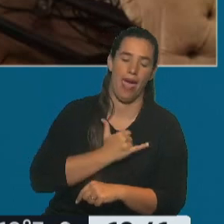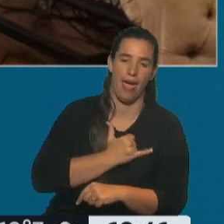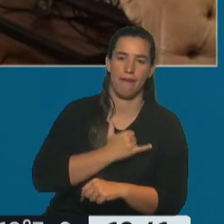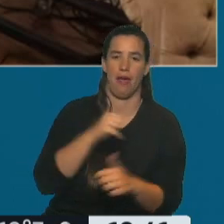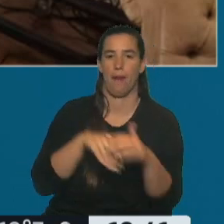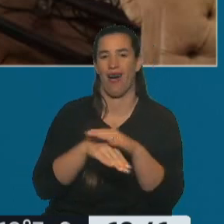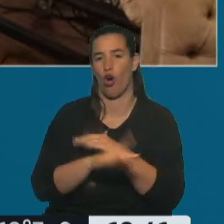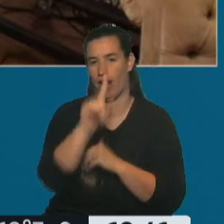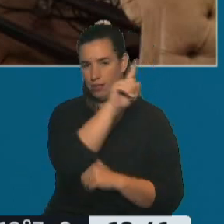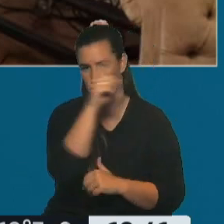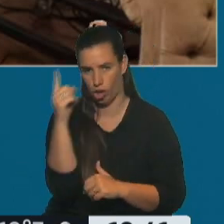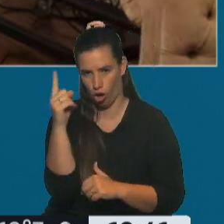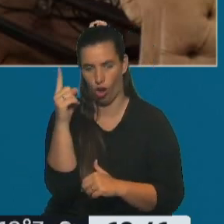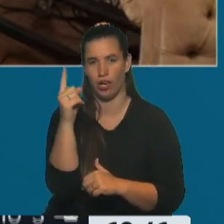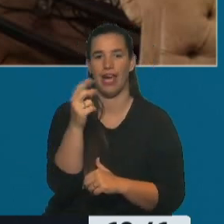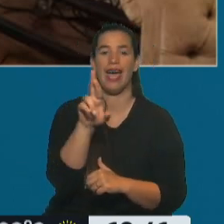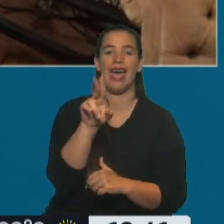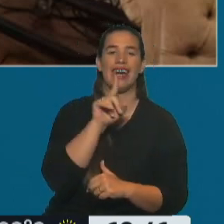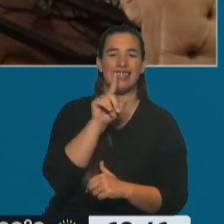Nación, RTE,